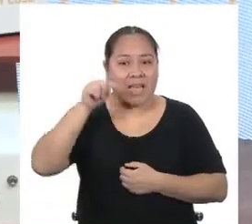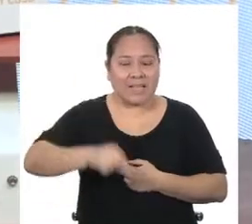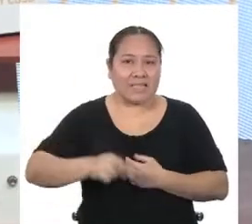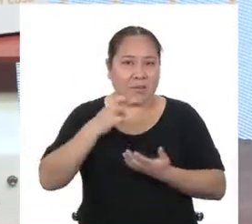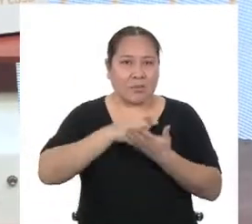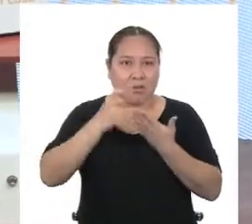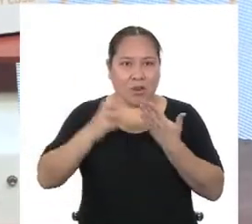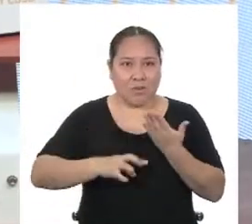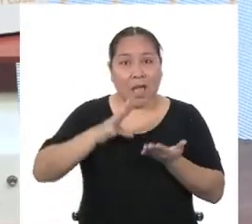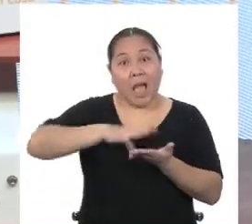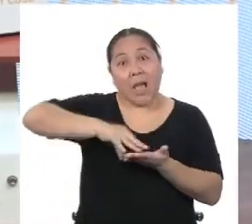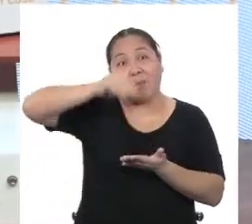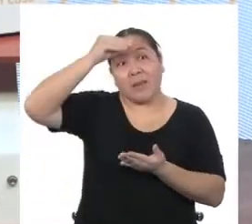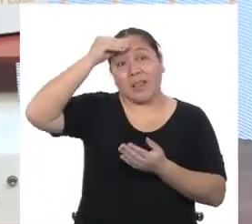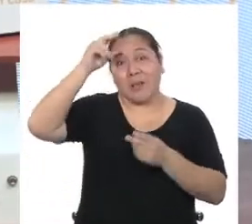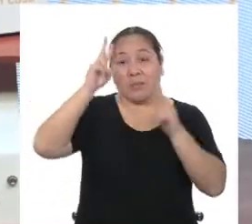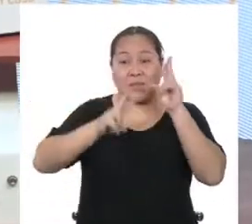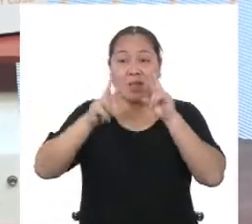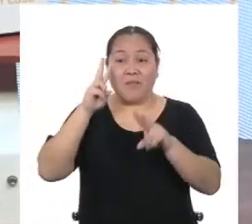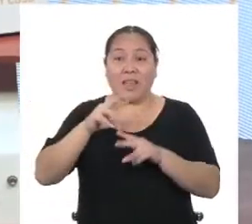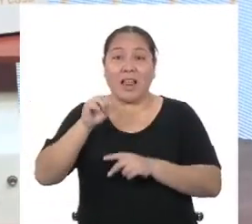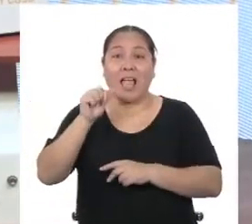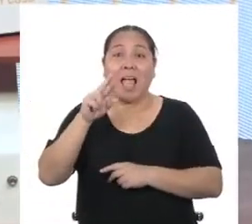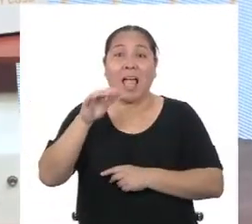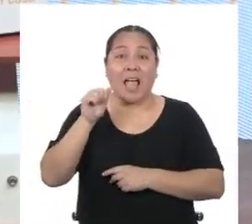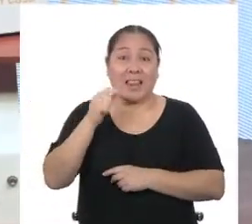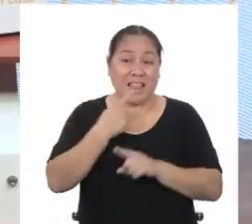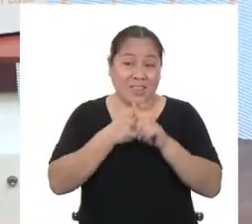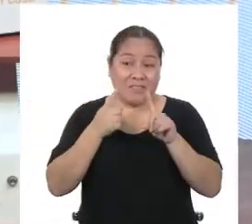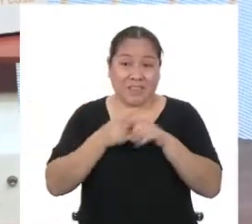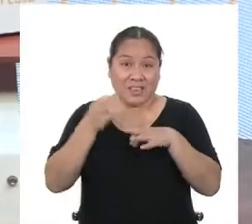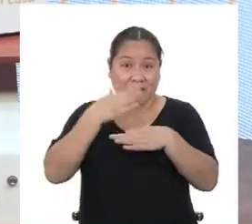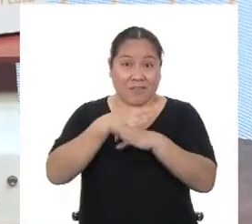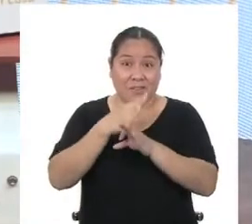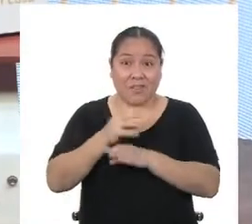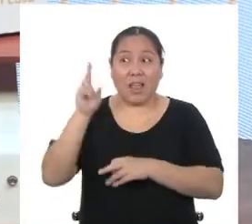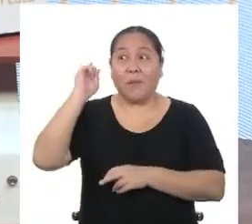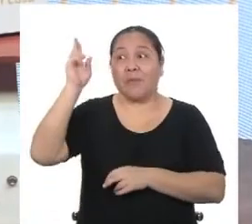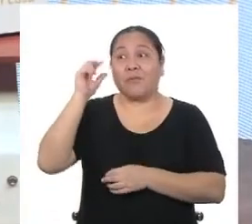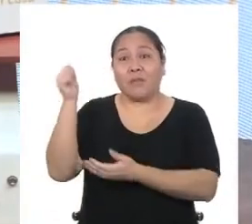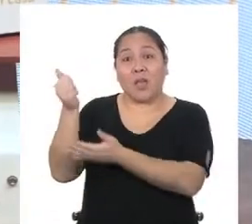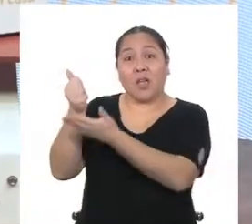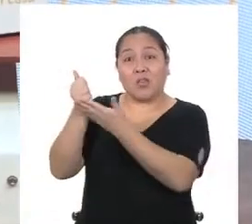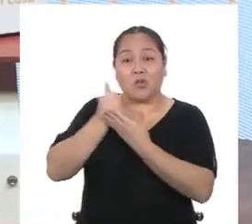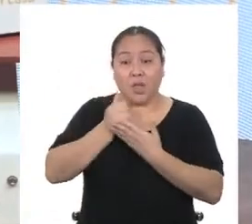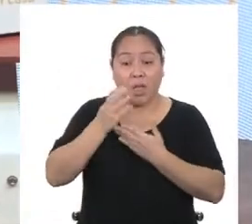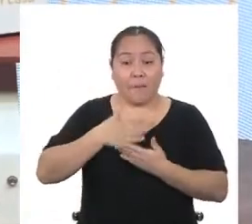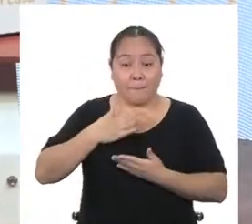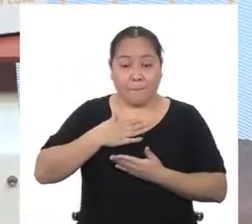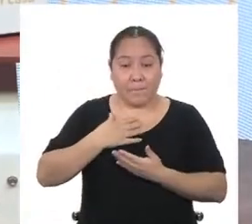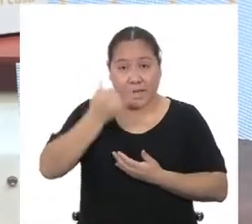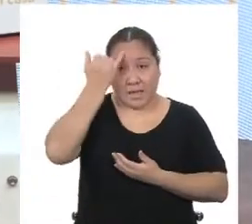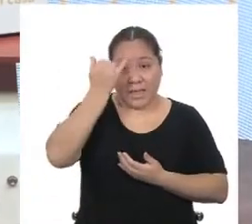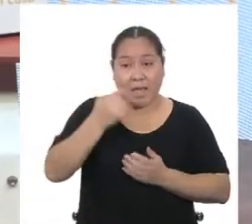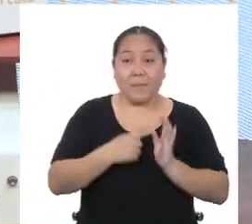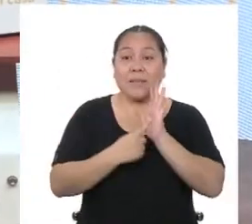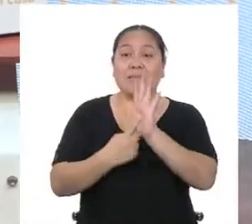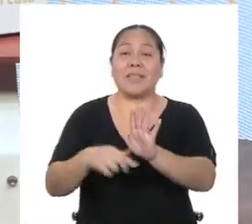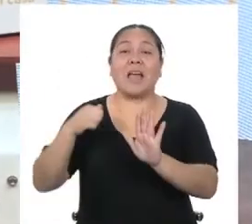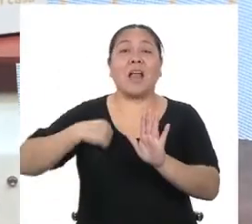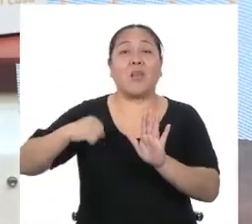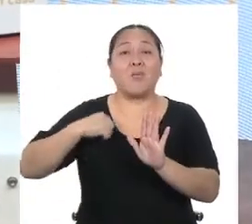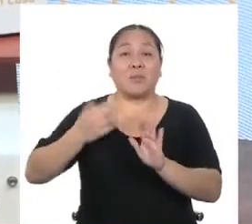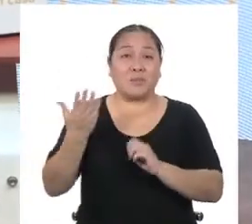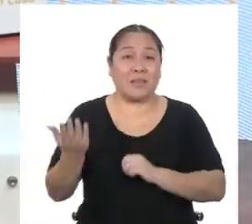hoy a aprender a calcular el área de diversas figuras geométricas? Así la profesora me podrá ayudar a hacer mi presupuesto y presentárselo a la